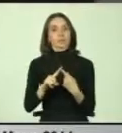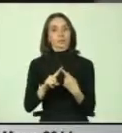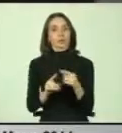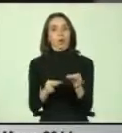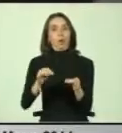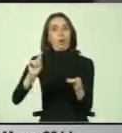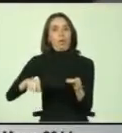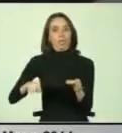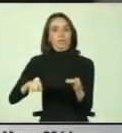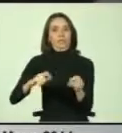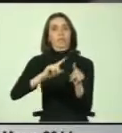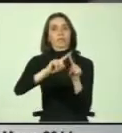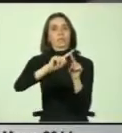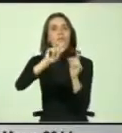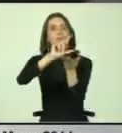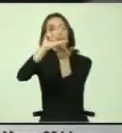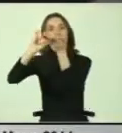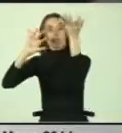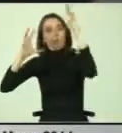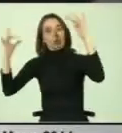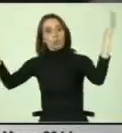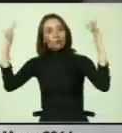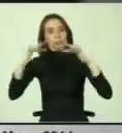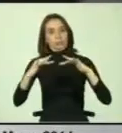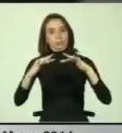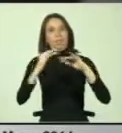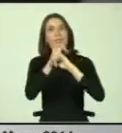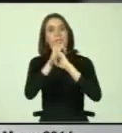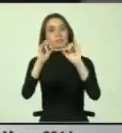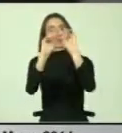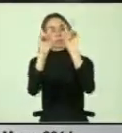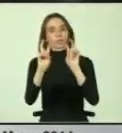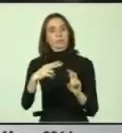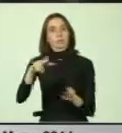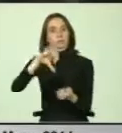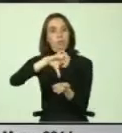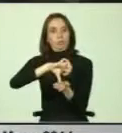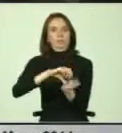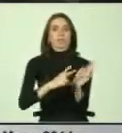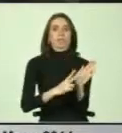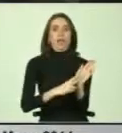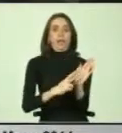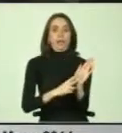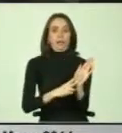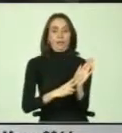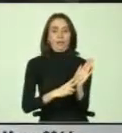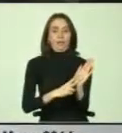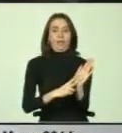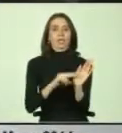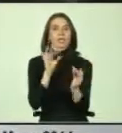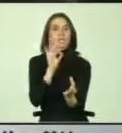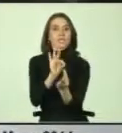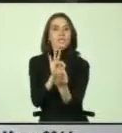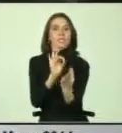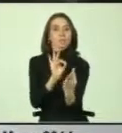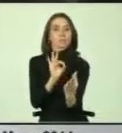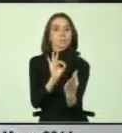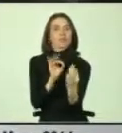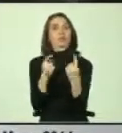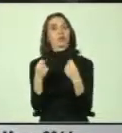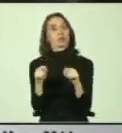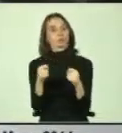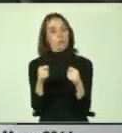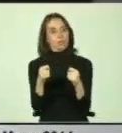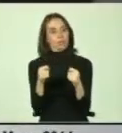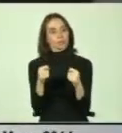jueces provenientes de diversas partes del mundo, que dieron a conocer la temática en sus países, la realidad, y a través de casos específicos intentaron